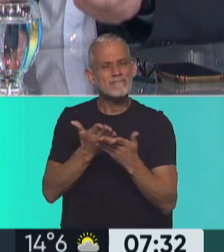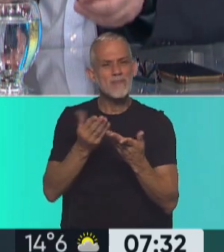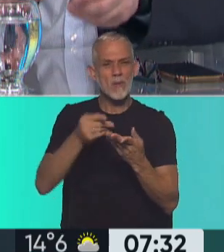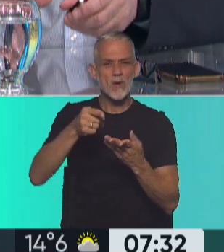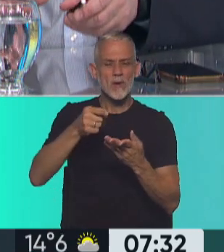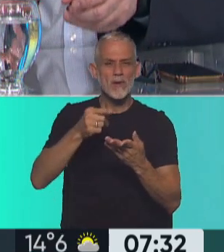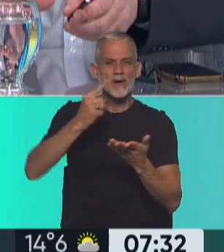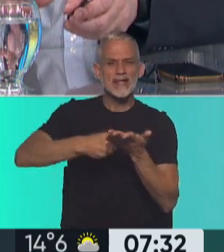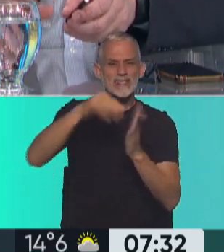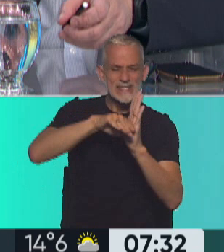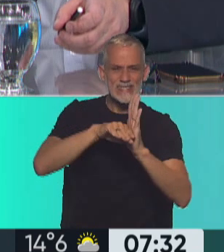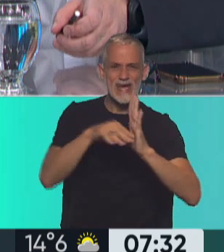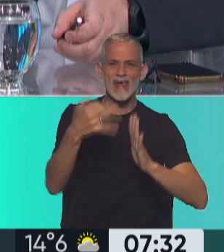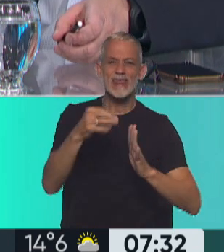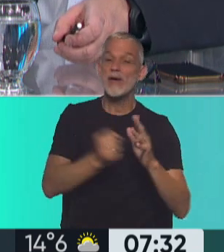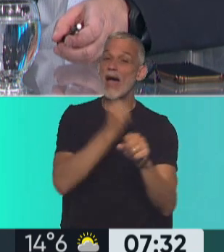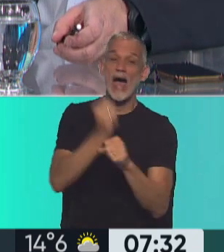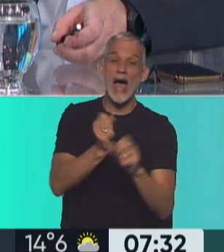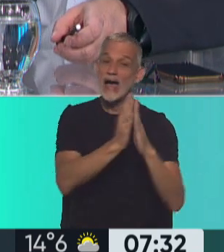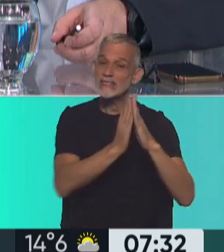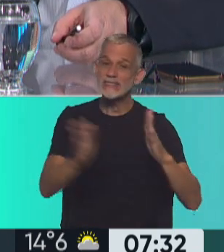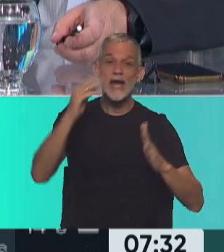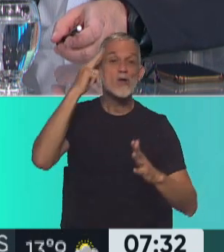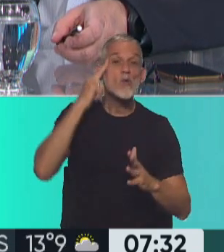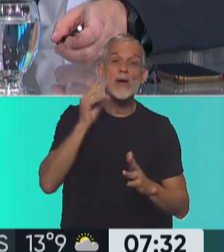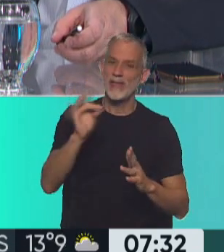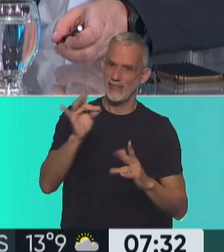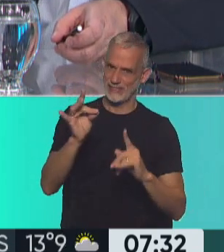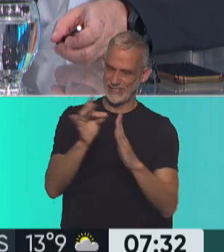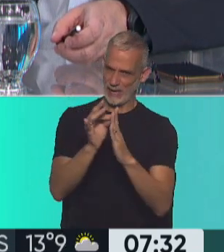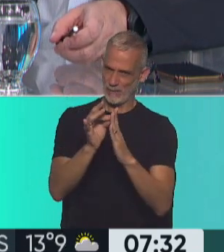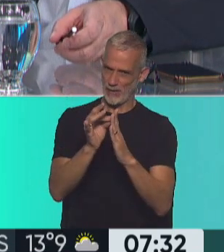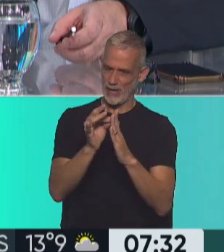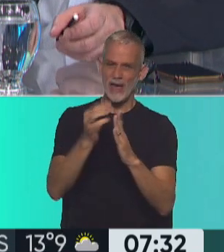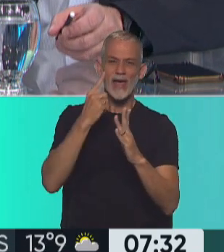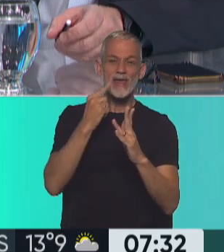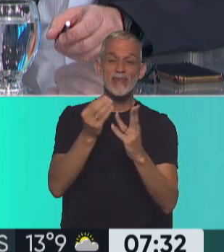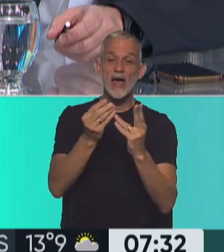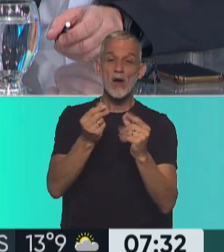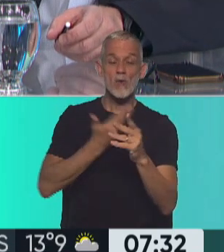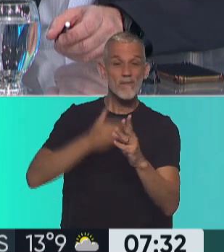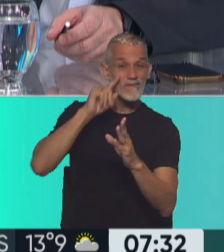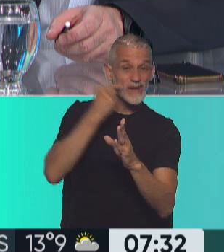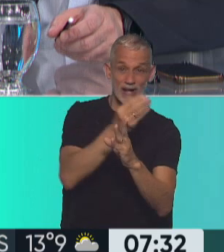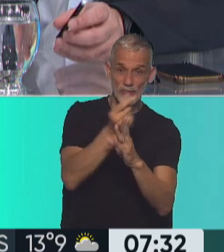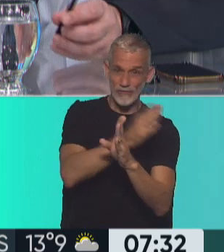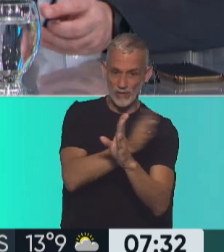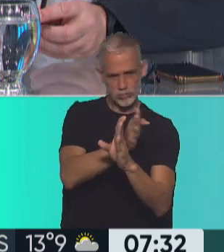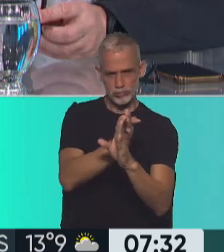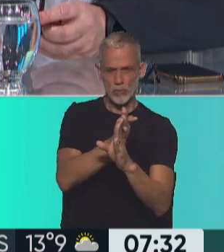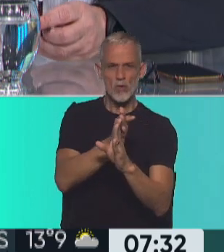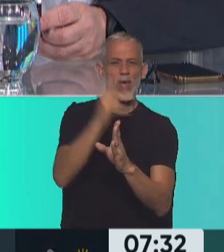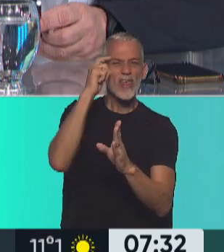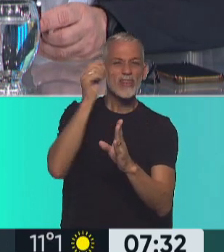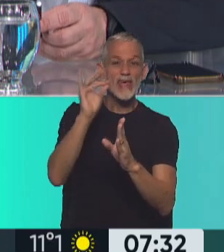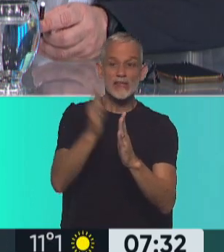esta medida tiene que adoptarse hasta el 9 de diciembre. Hasta el día que termina el gobierno de Alberto Fernández. ¿Por qué? Porque